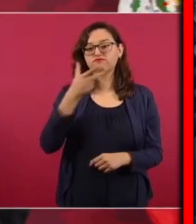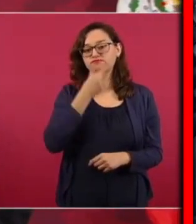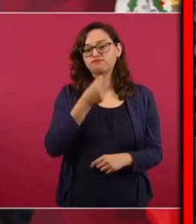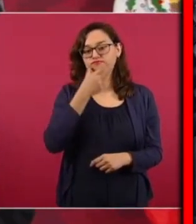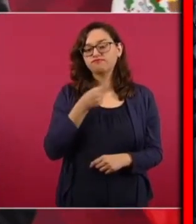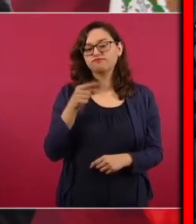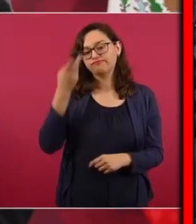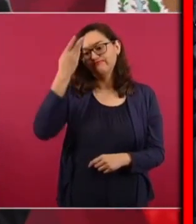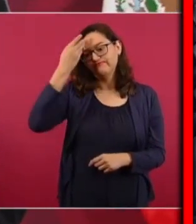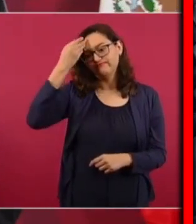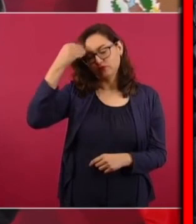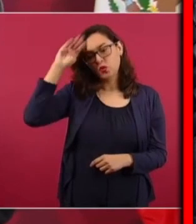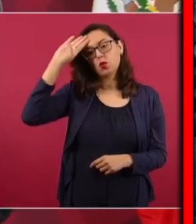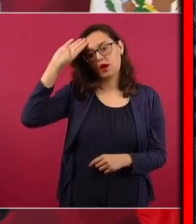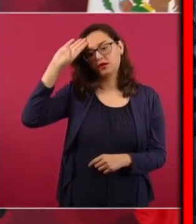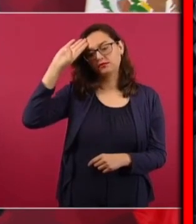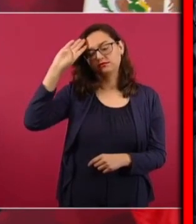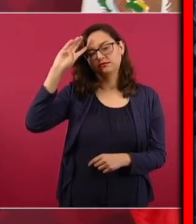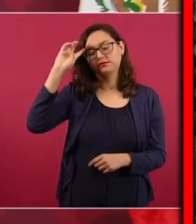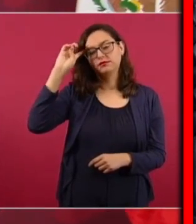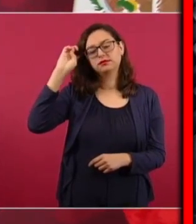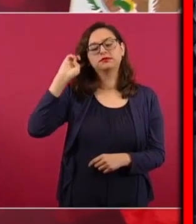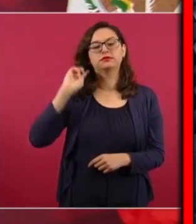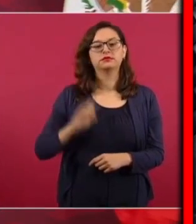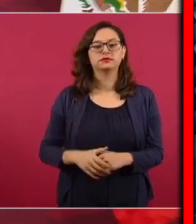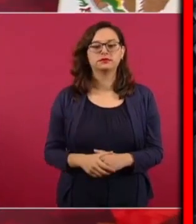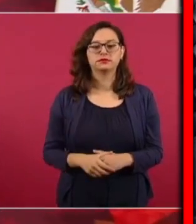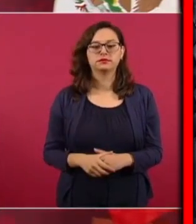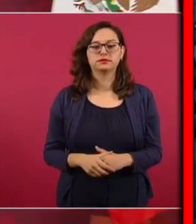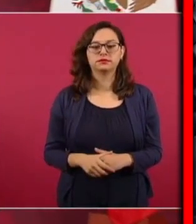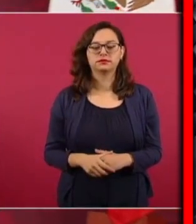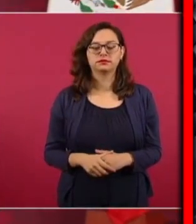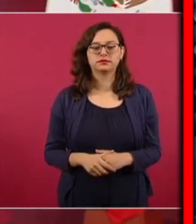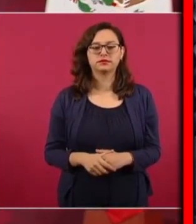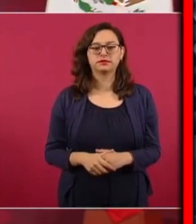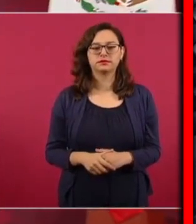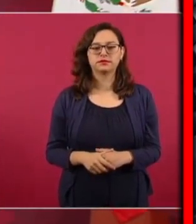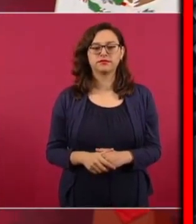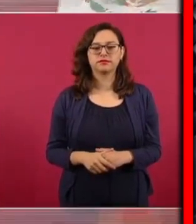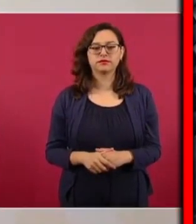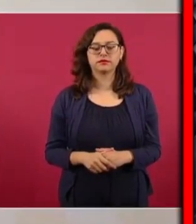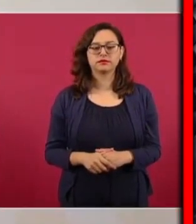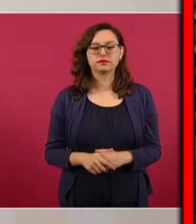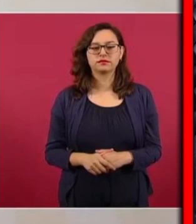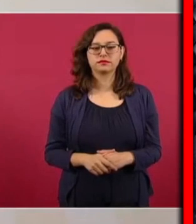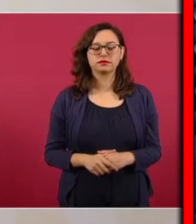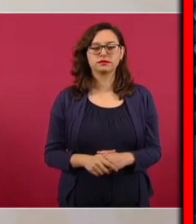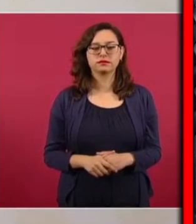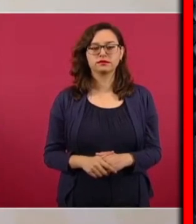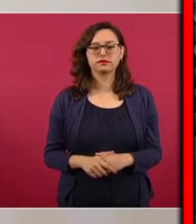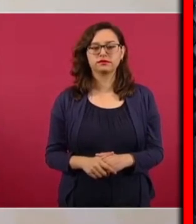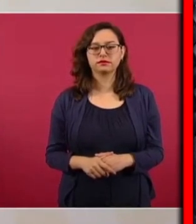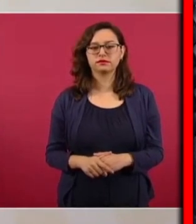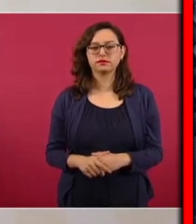que si se van a revisar los contratos que se entregaron anteriormente y que si la empresa